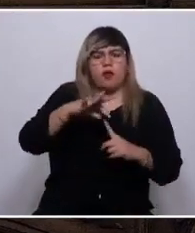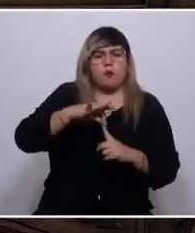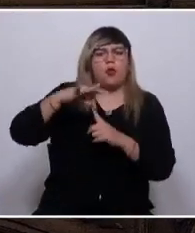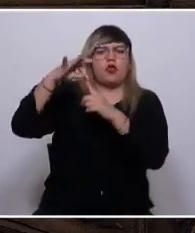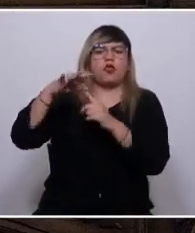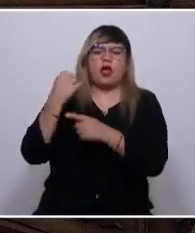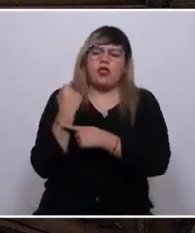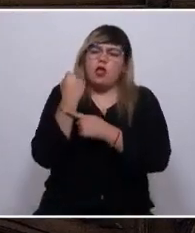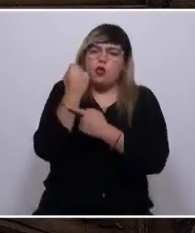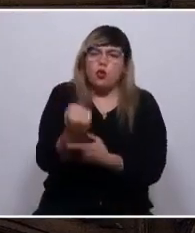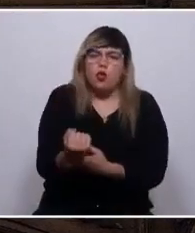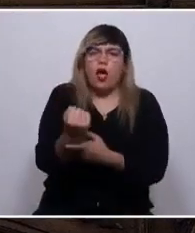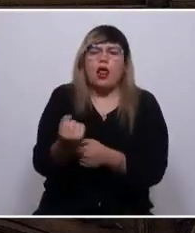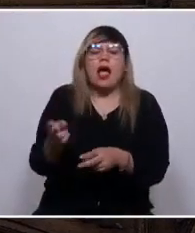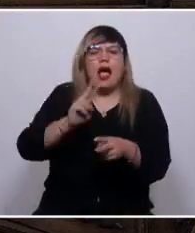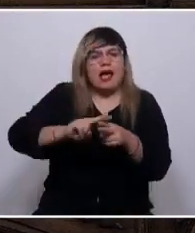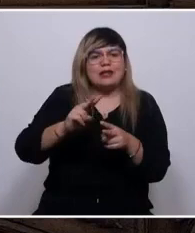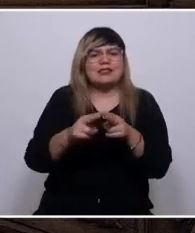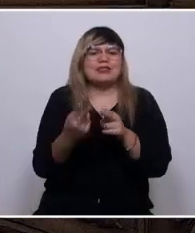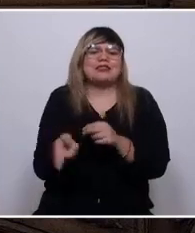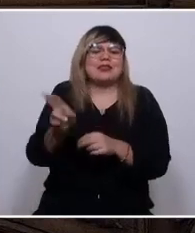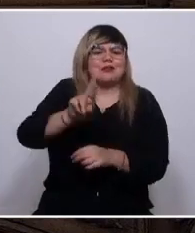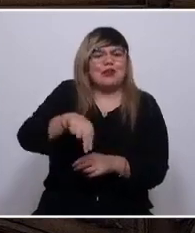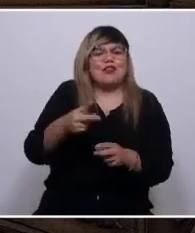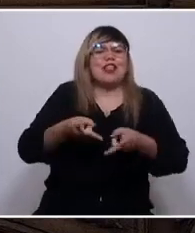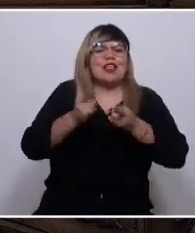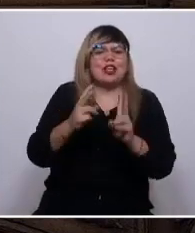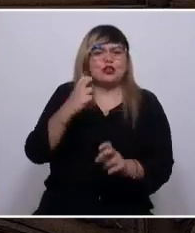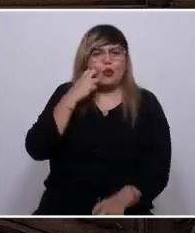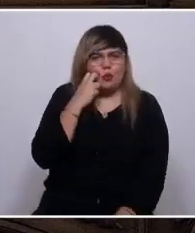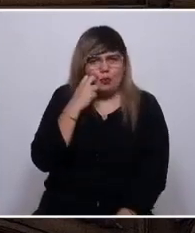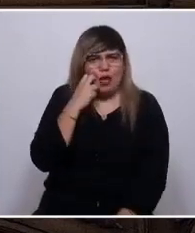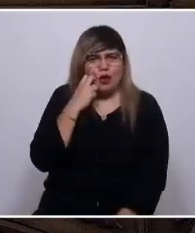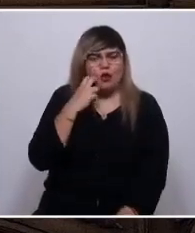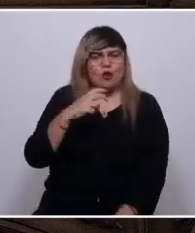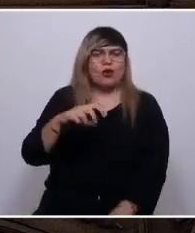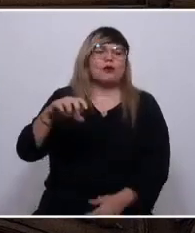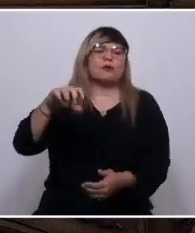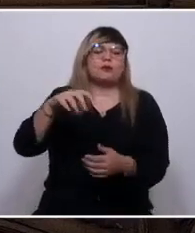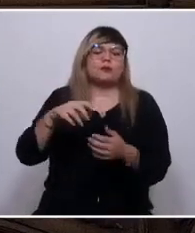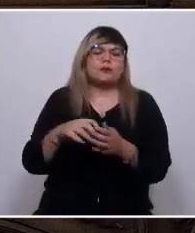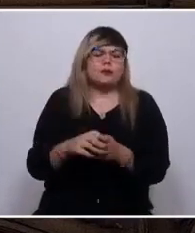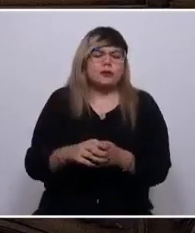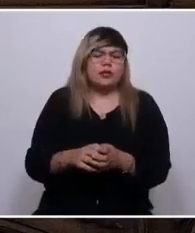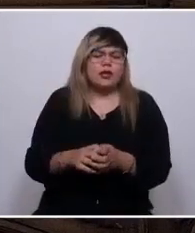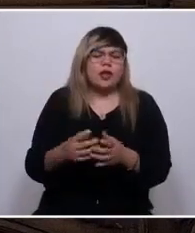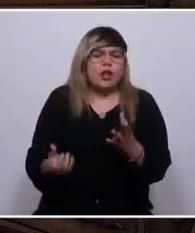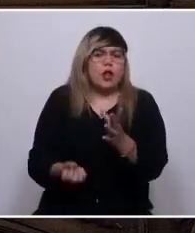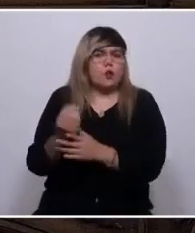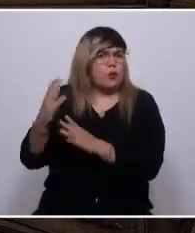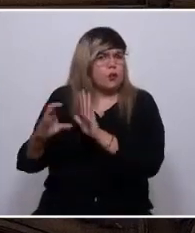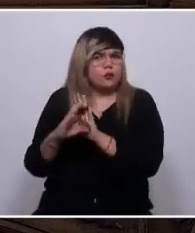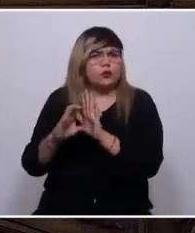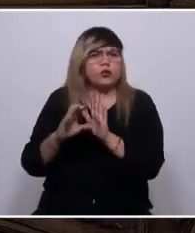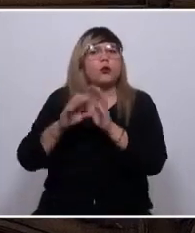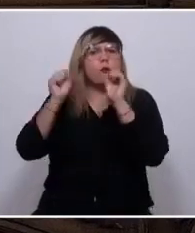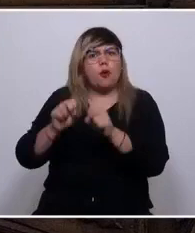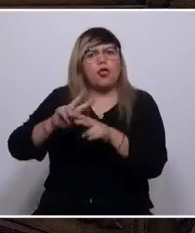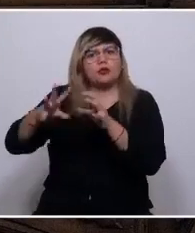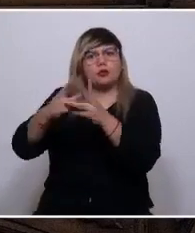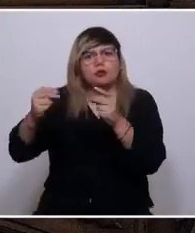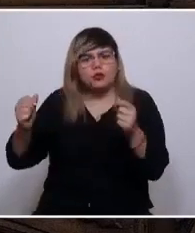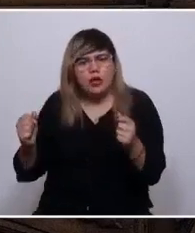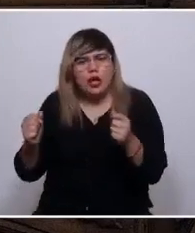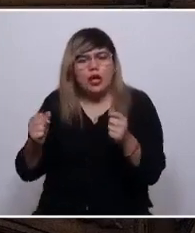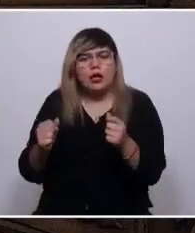apoyar la restauración. Con los derechos humanos y los de la naturaleza en el centro. Que la nueva constitución sea ese punto de salida. Soy Alvin Saldaña